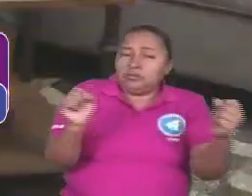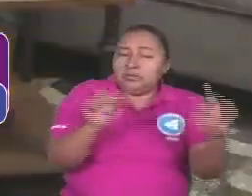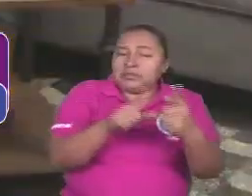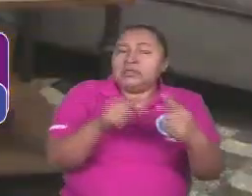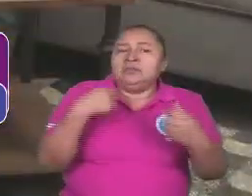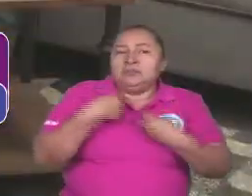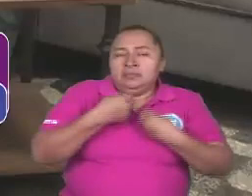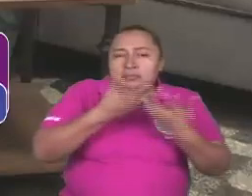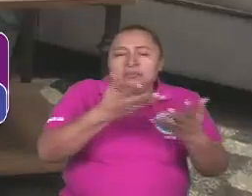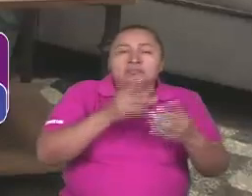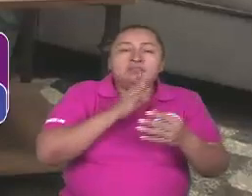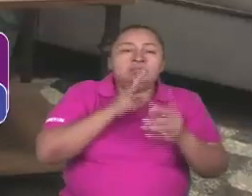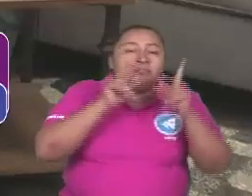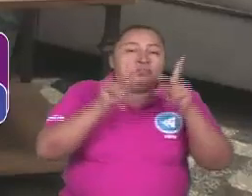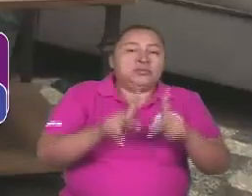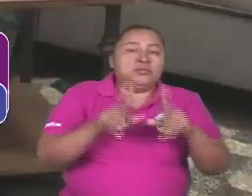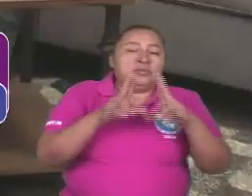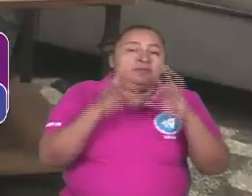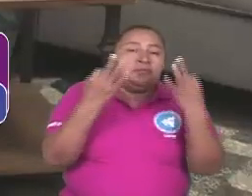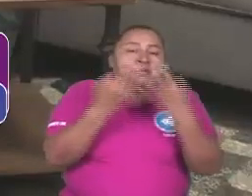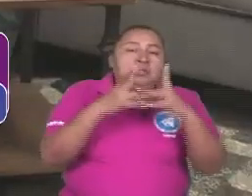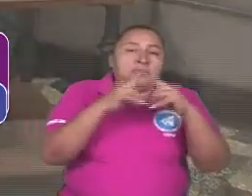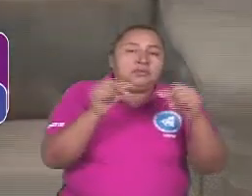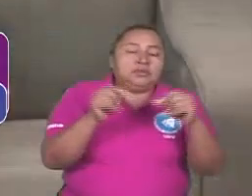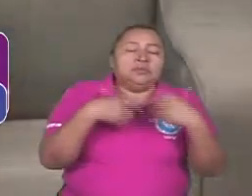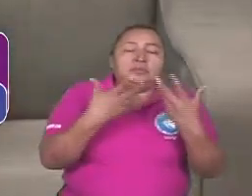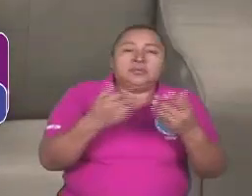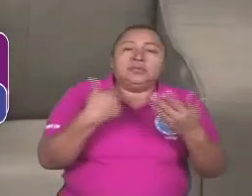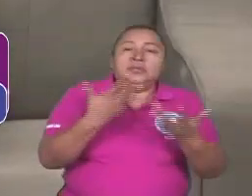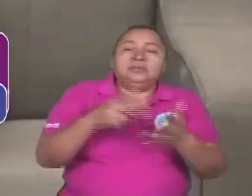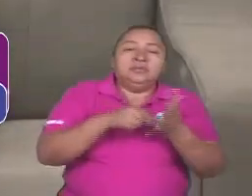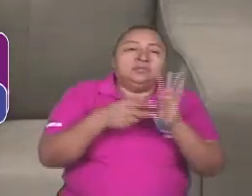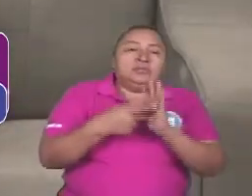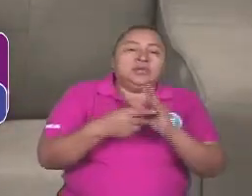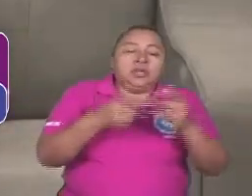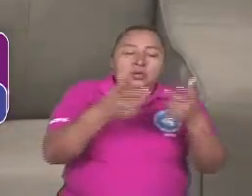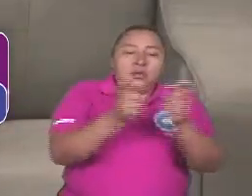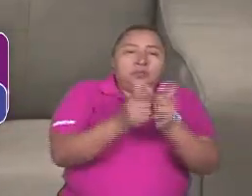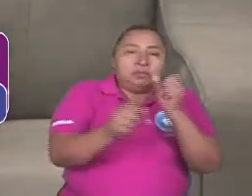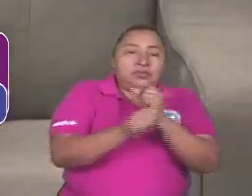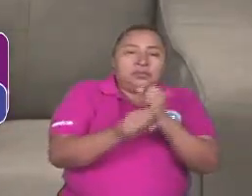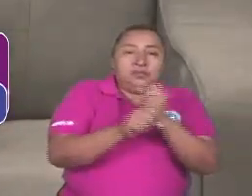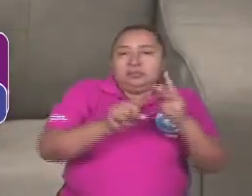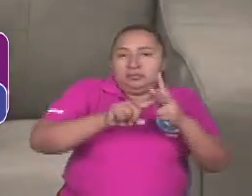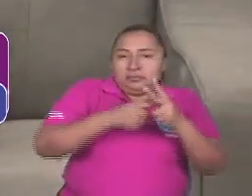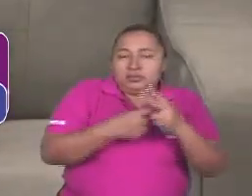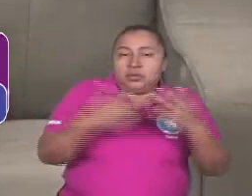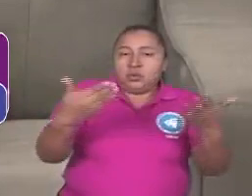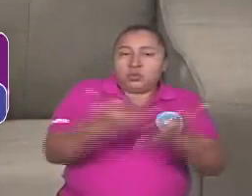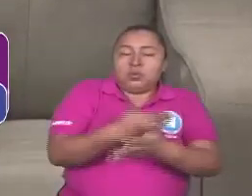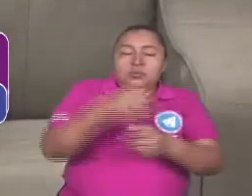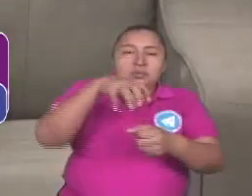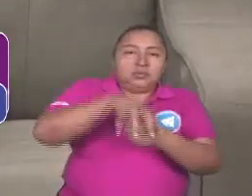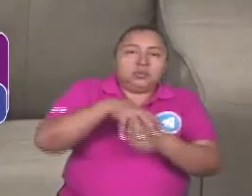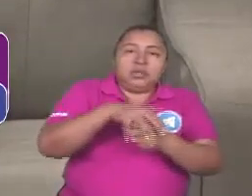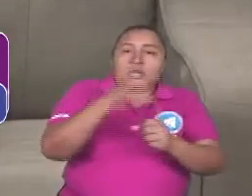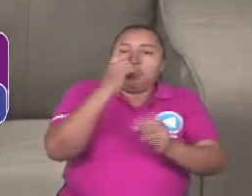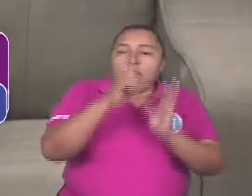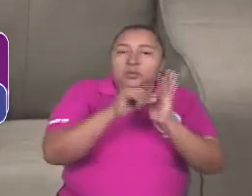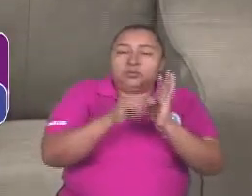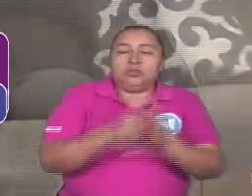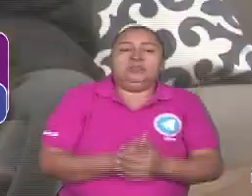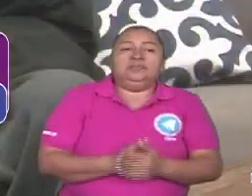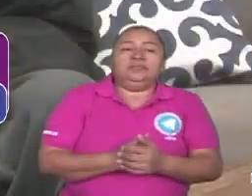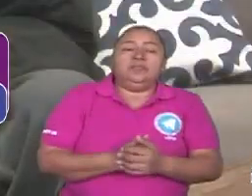pudiéramos mandar a la población nicaragüense? Y también específicamente a la clase trabajadora a partir de esta nueva realidad. En un minuto. Mira,